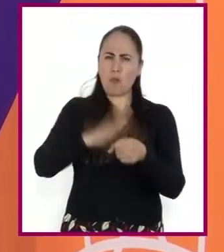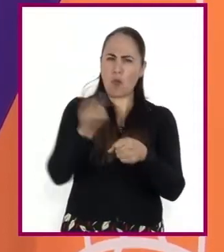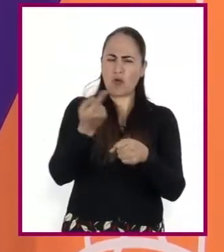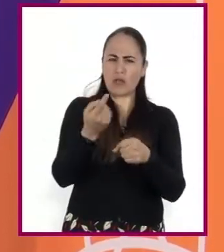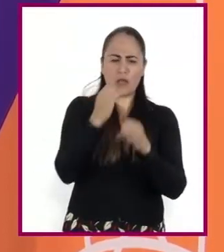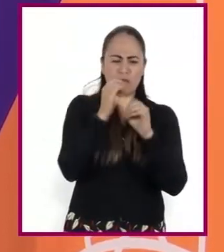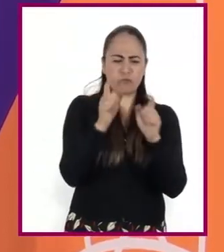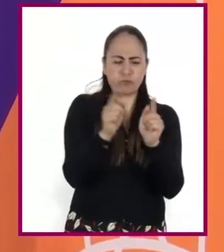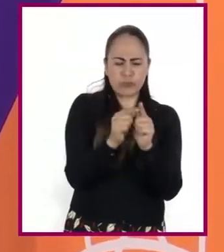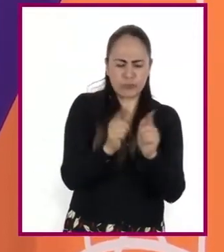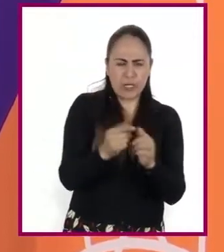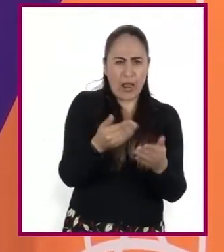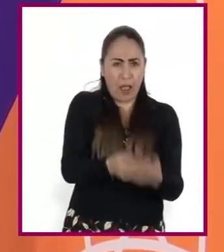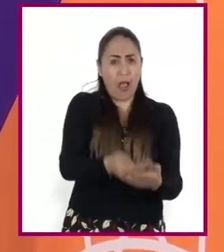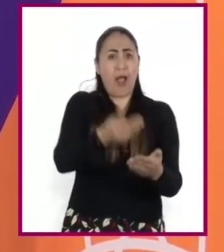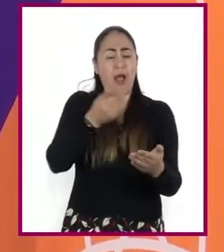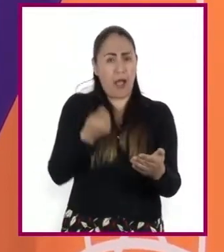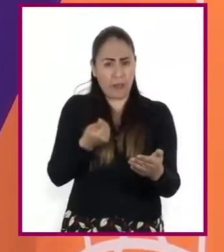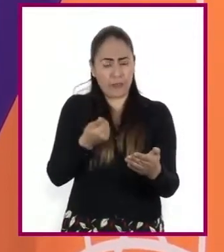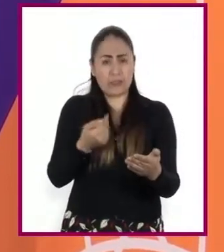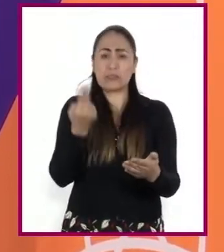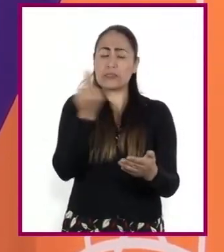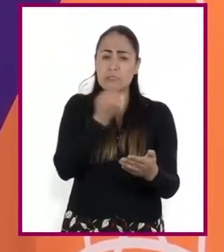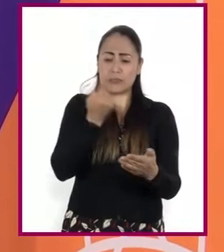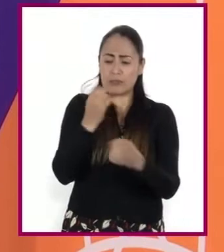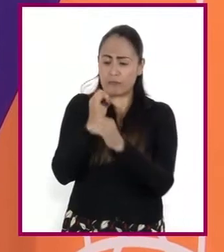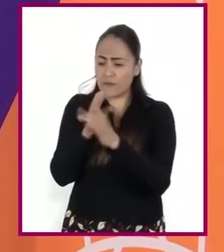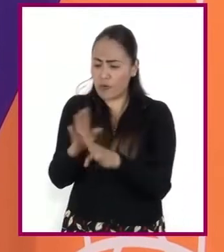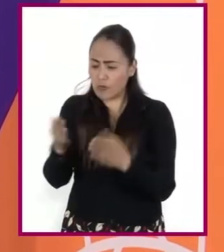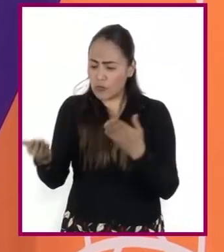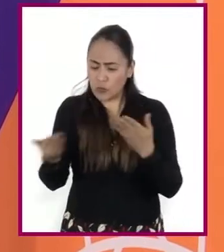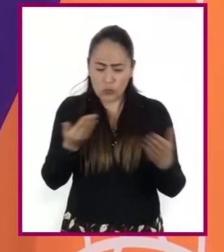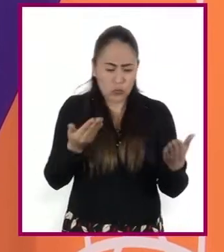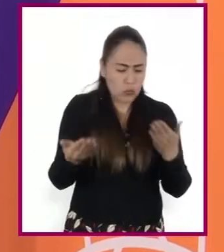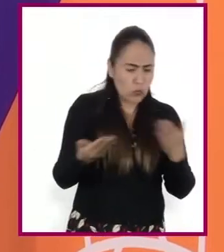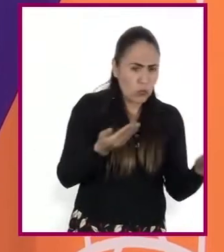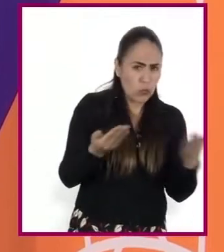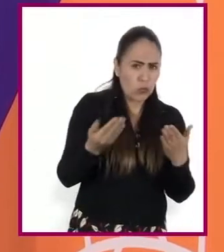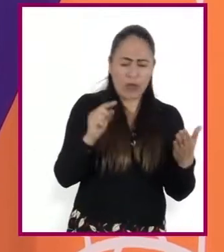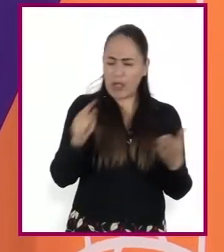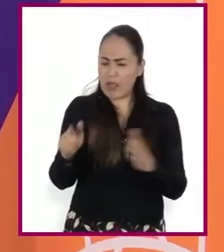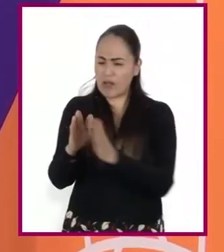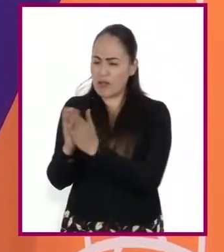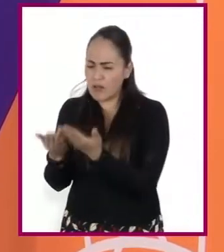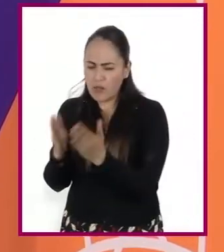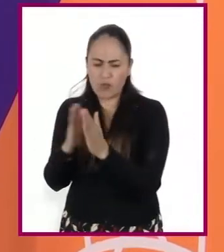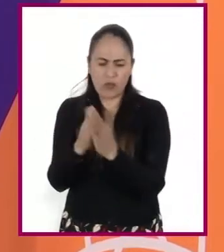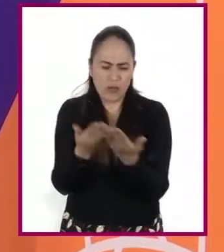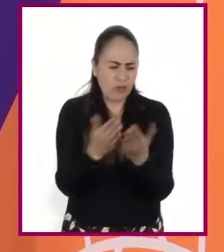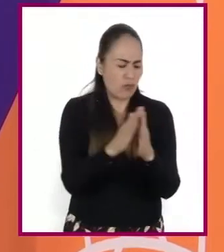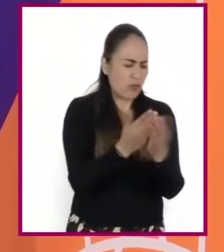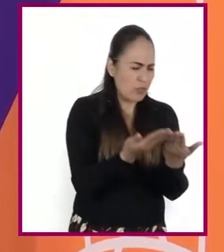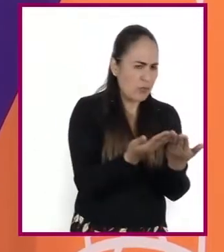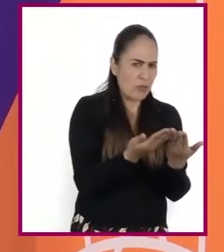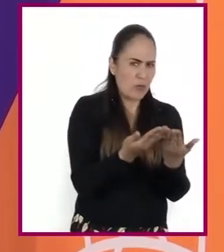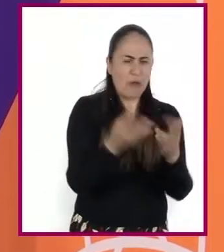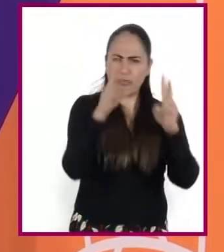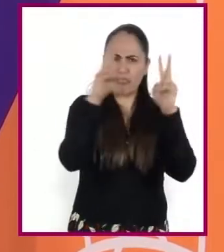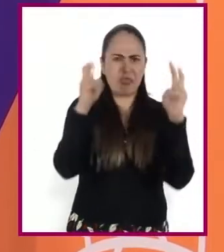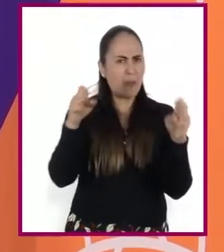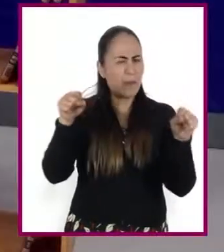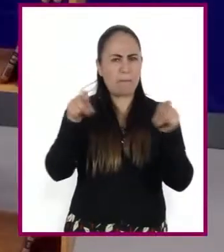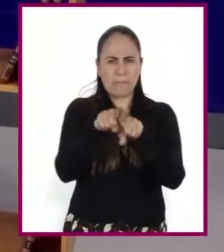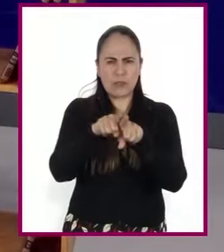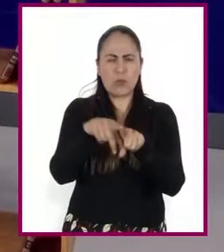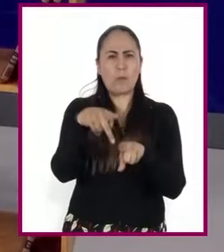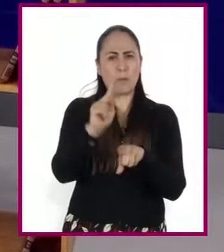un resumen es importante comparar la información que aparece en diversos textos y que aborda un mismo tema?